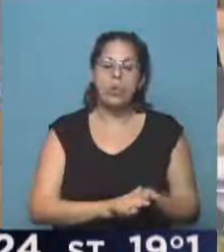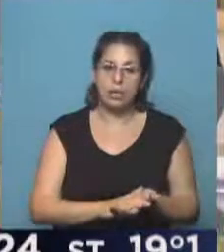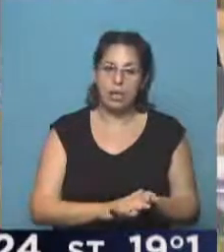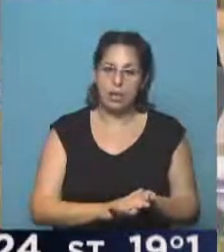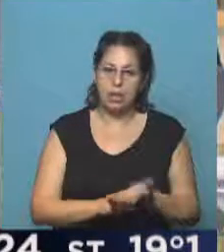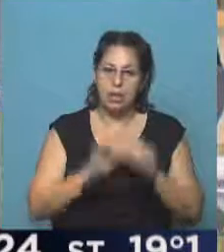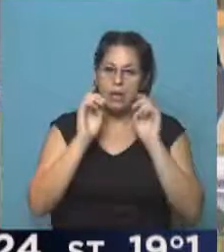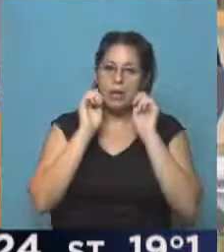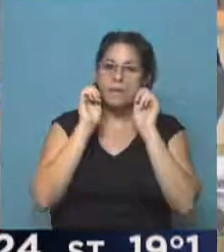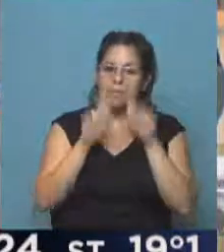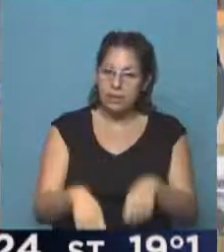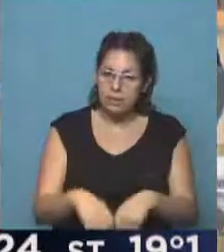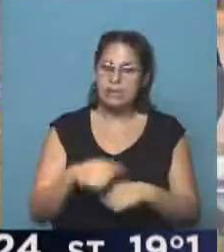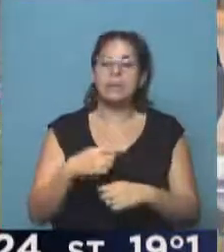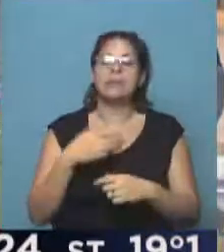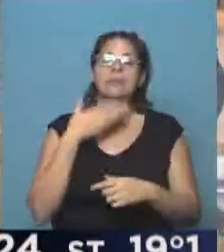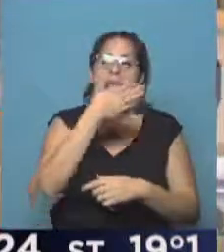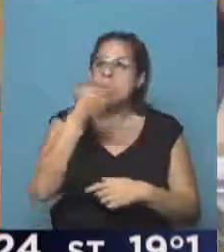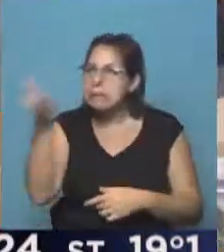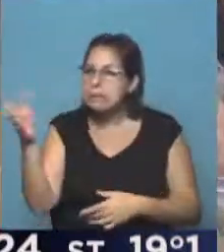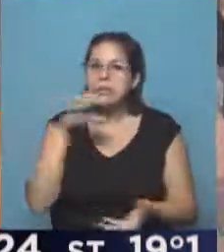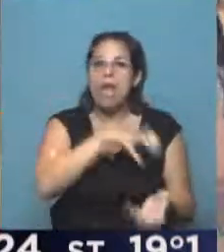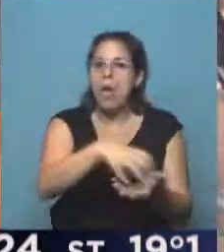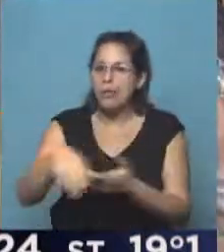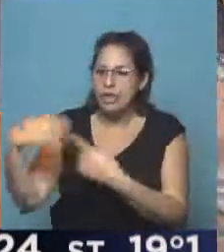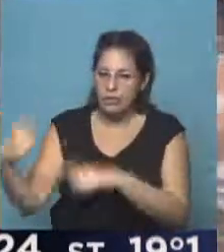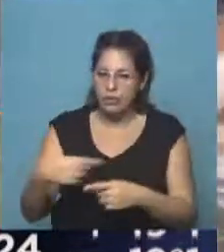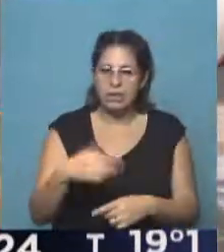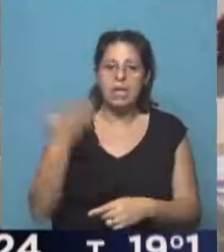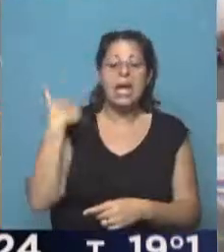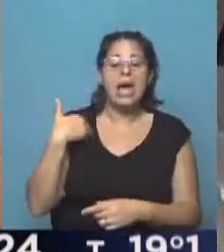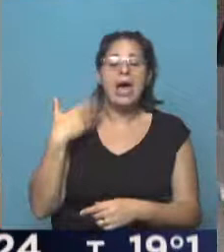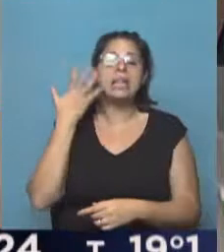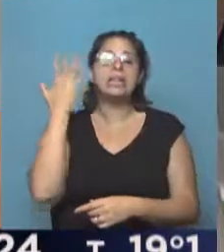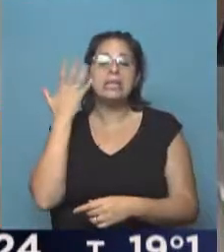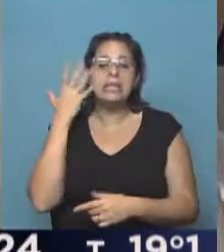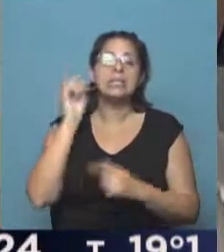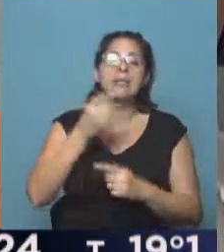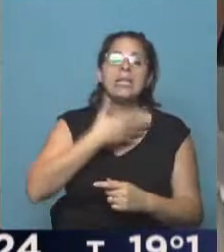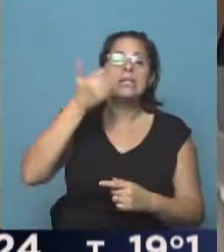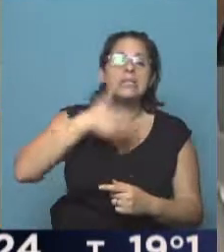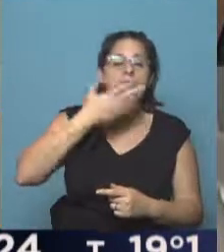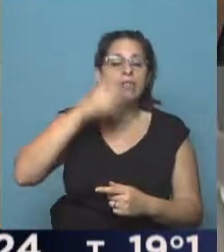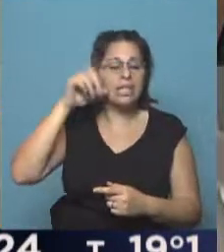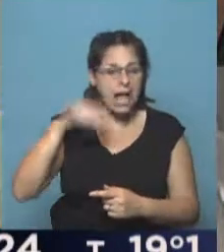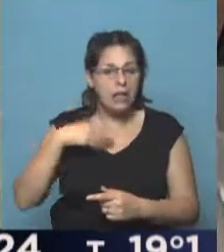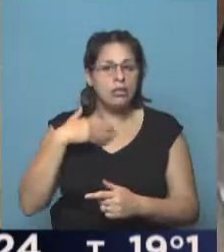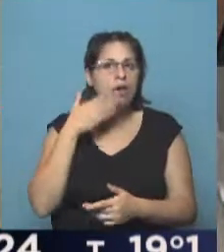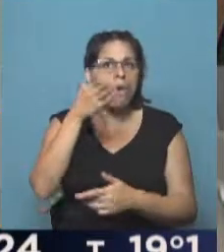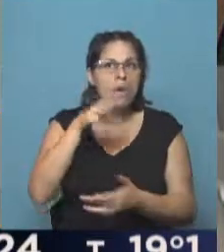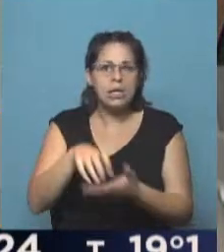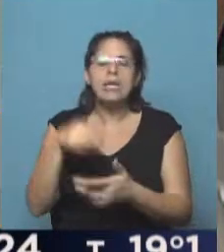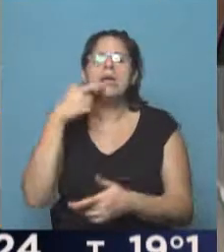así continuas que tenés a distintas oficinas, y nos decías que había sido a Tigre y a San Fernando, y que la gente por ahí solicitaba cambiar de